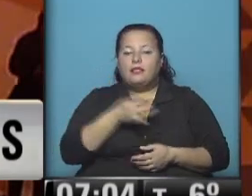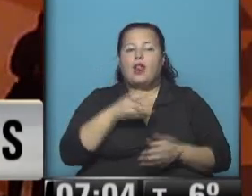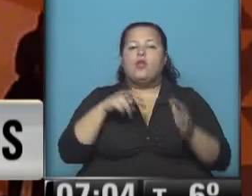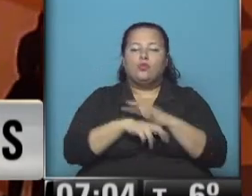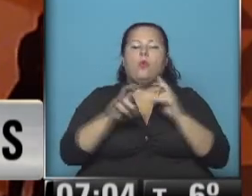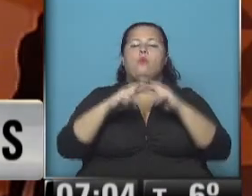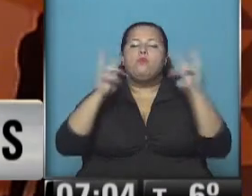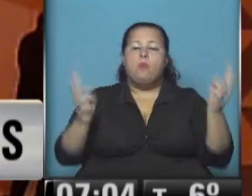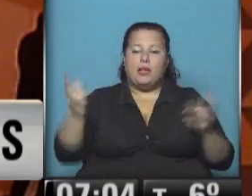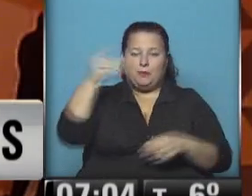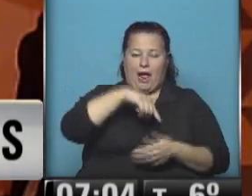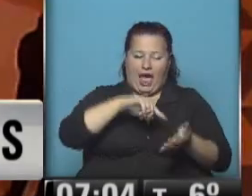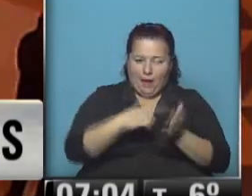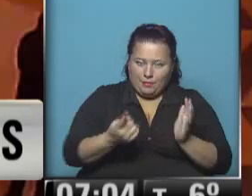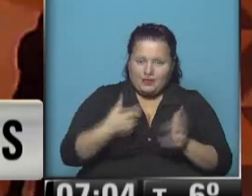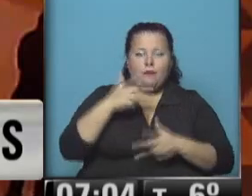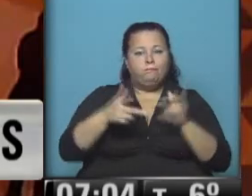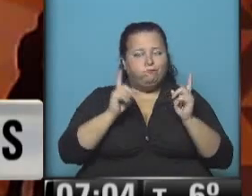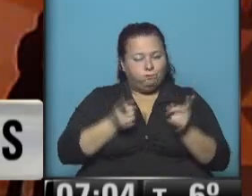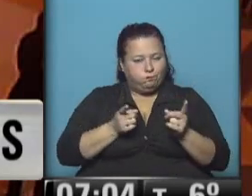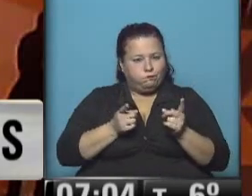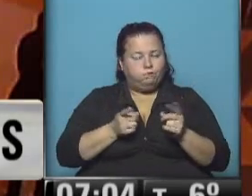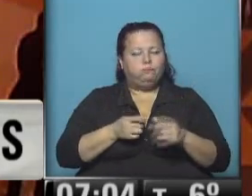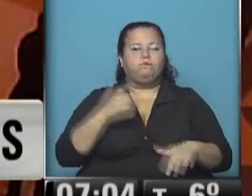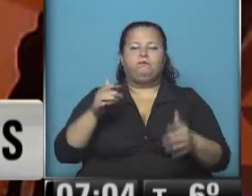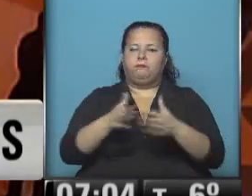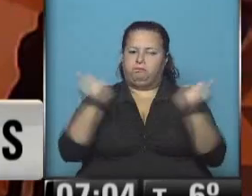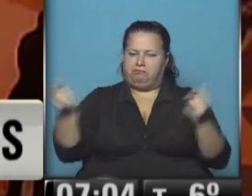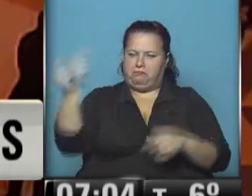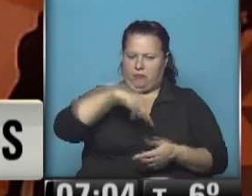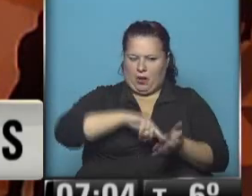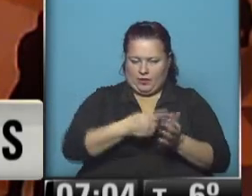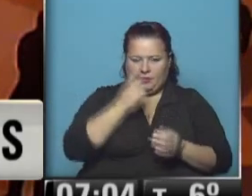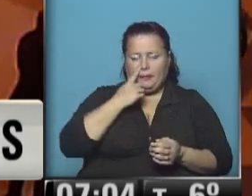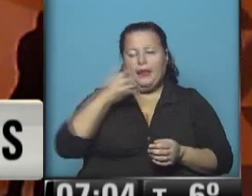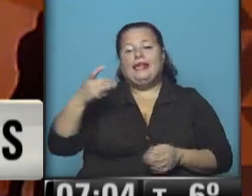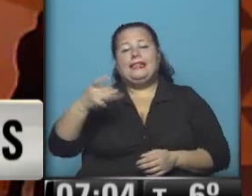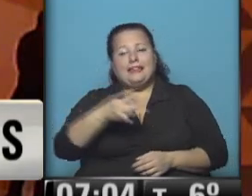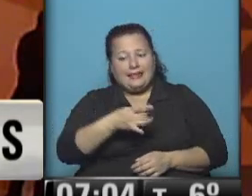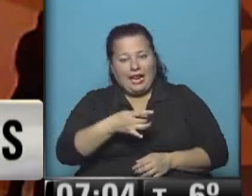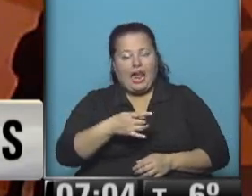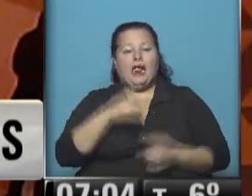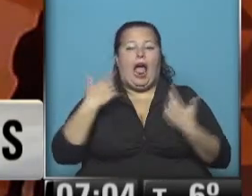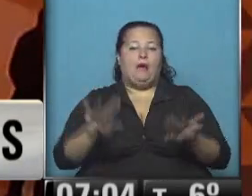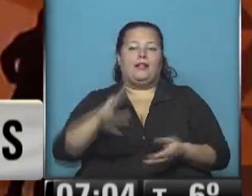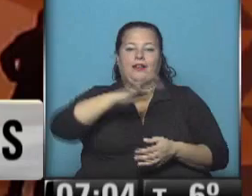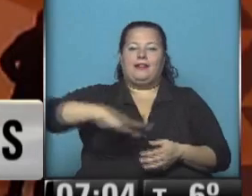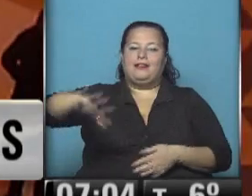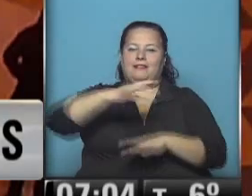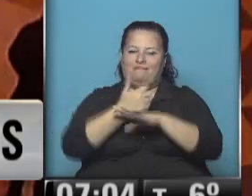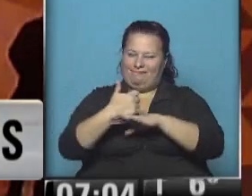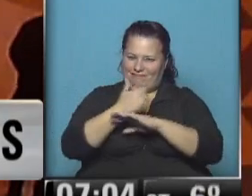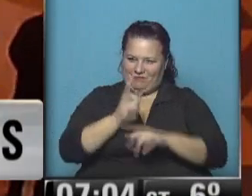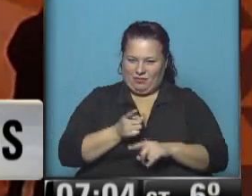puentes. Los puentes de ingreso a capital, como dijimos, ágil y ingreso a Buenos Aires. Los trenes, ya que estamos en el salón de espera.